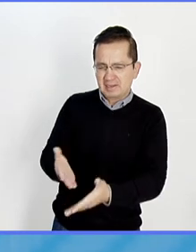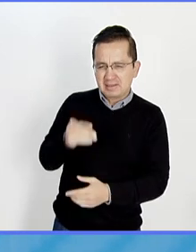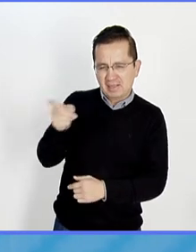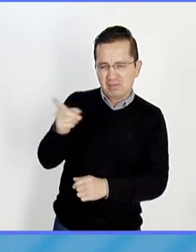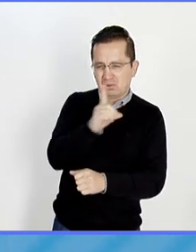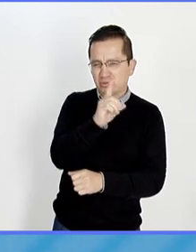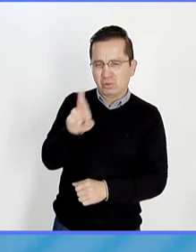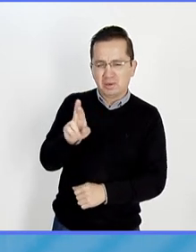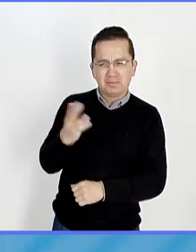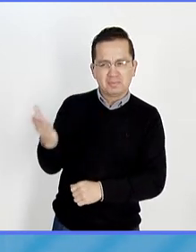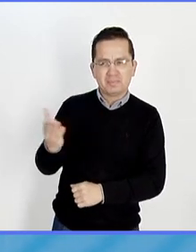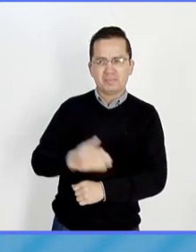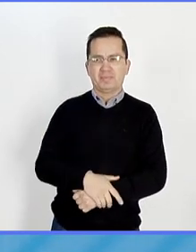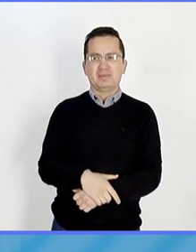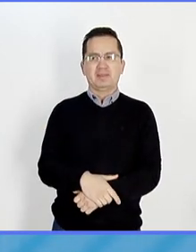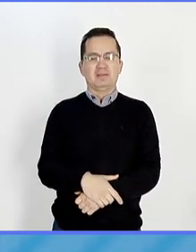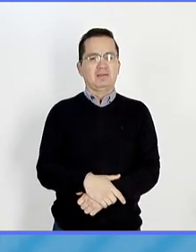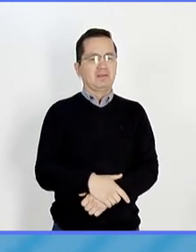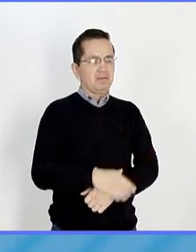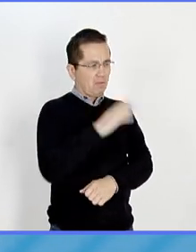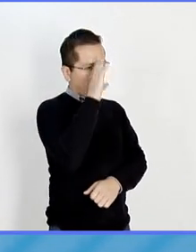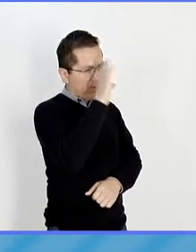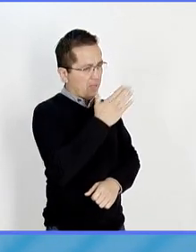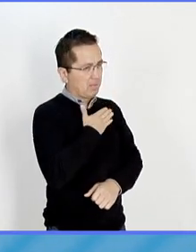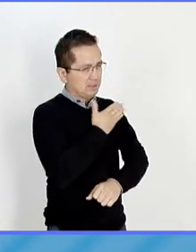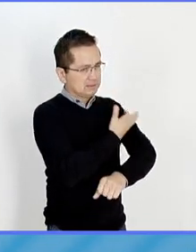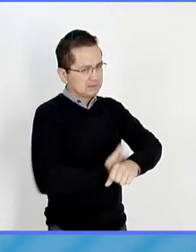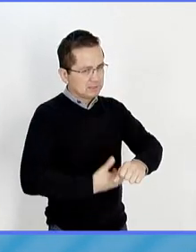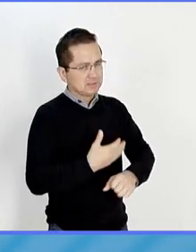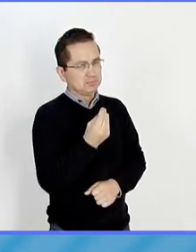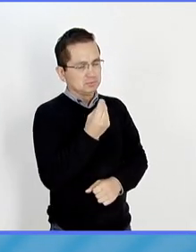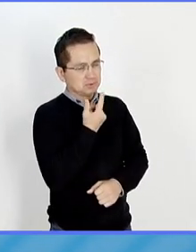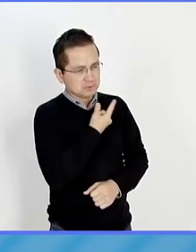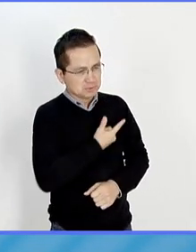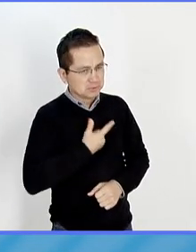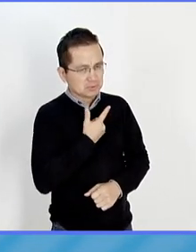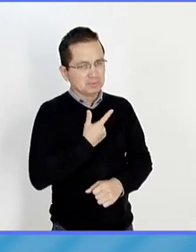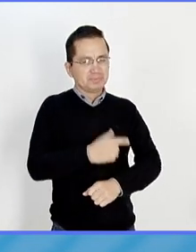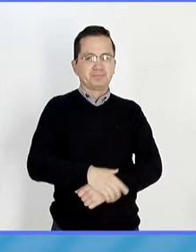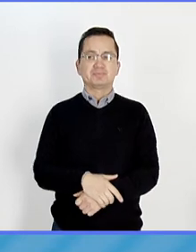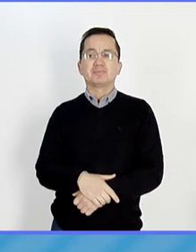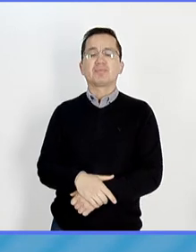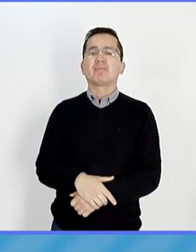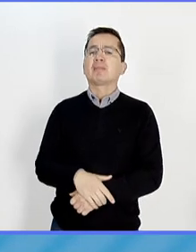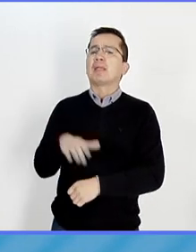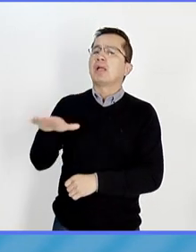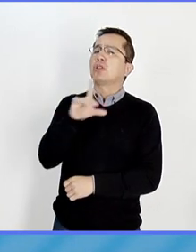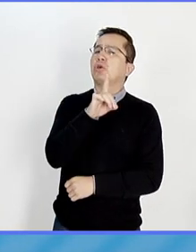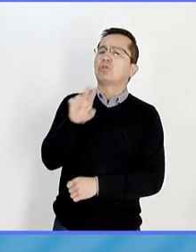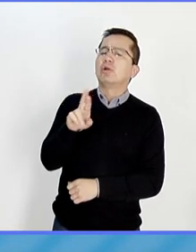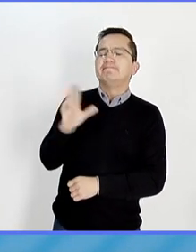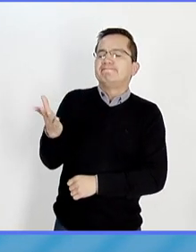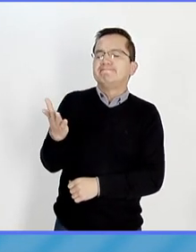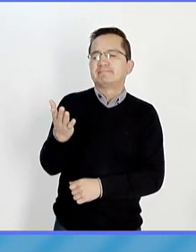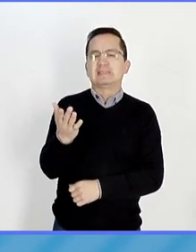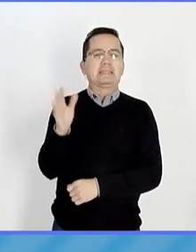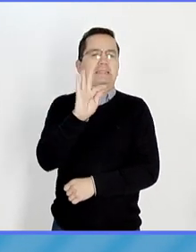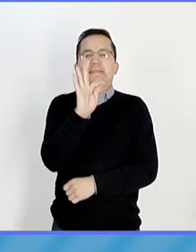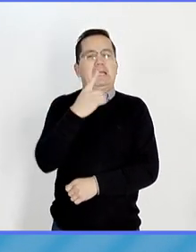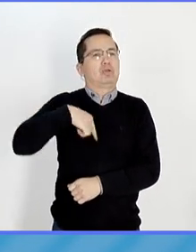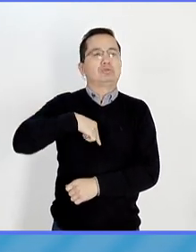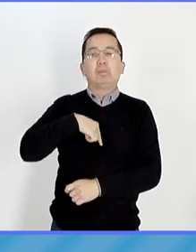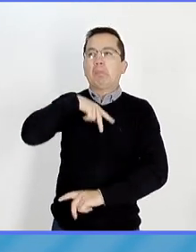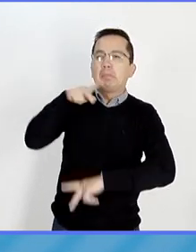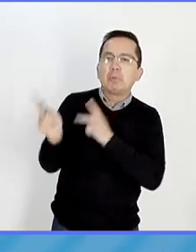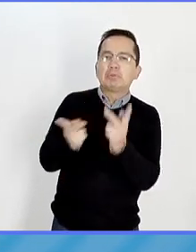Nueva Cuenta. Hola, ¿qué tal? Buenas tardes. Muy bien, mucho gusto. Pues doctora, parece que son las mismas preguntas, pero hoy quisiera